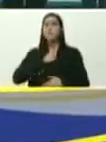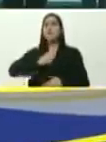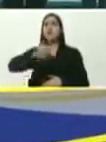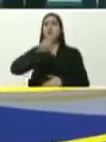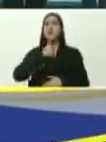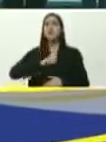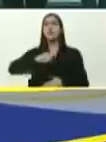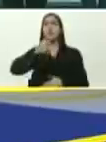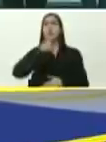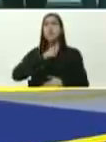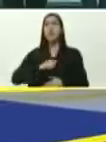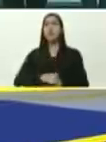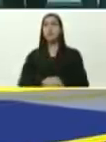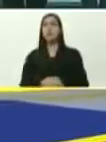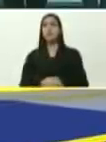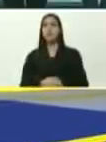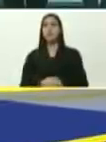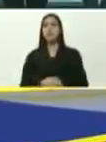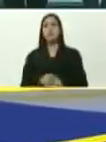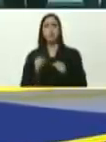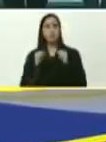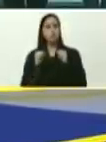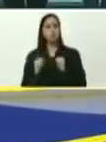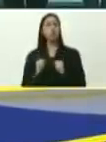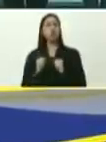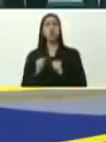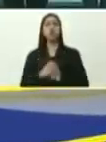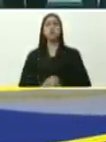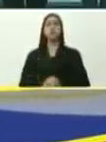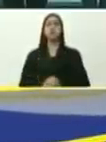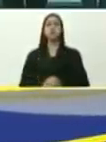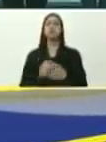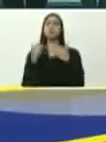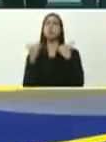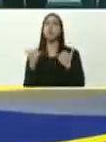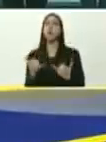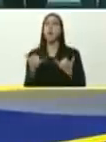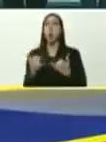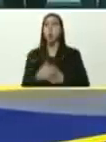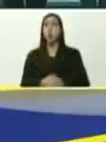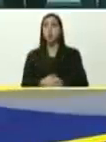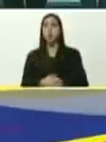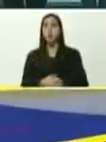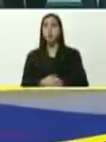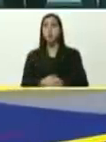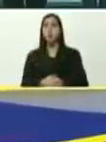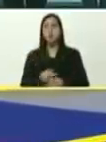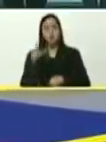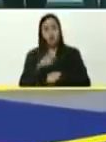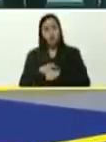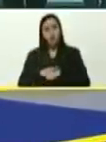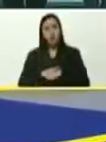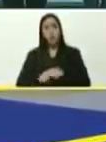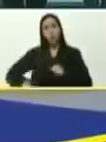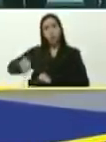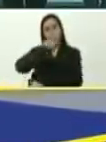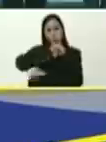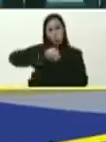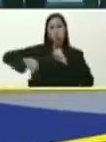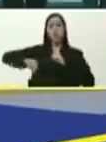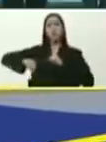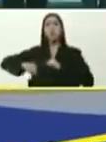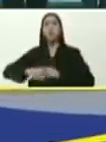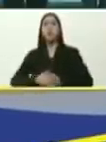resistimos, férreamente, férreamente, y ahora, pasamos, la etapa, de resistencia, férrea,